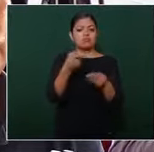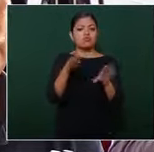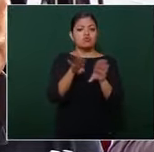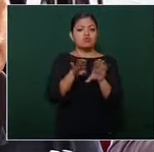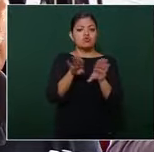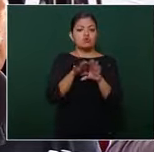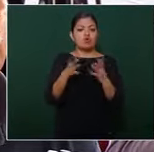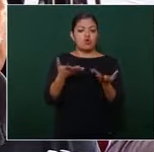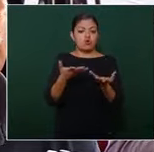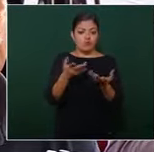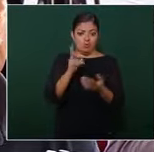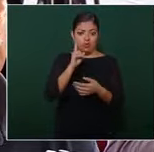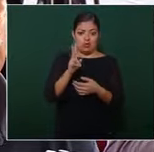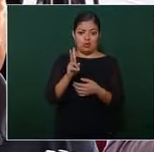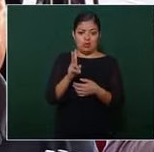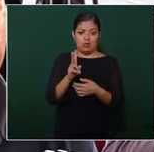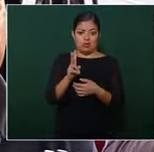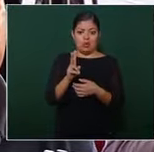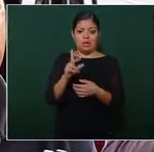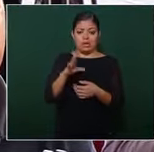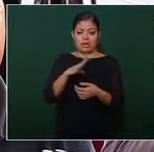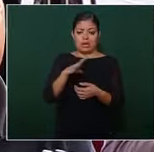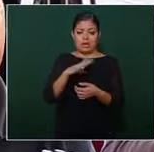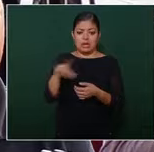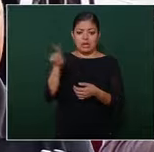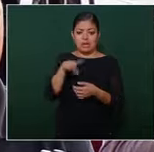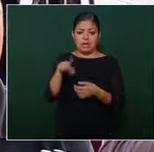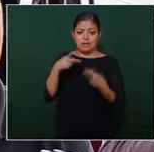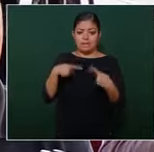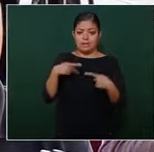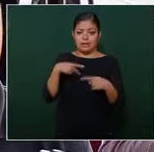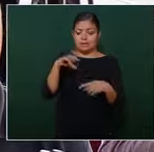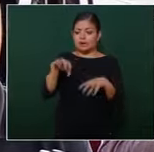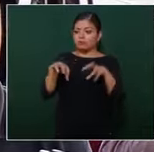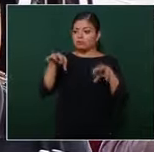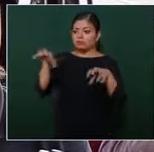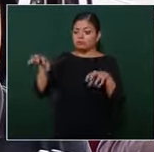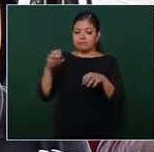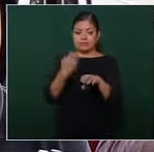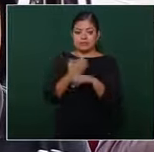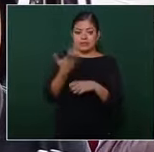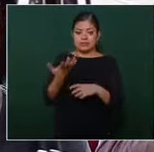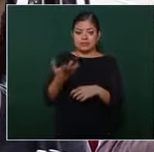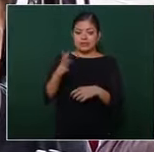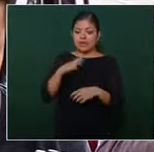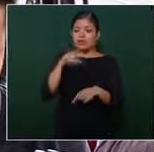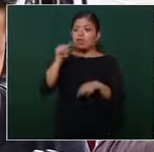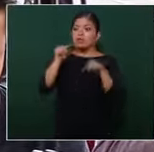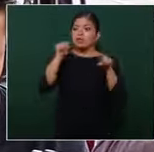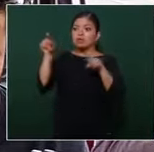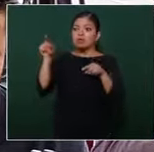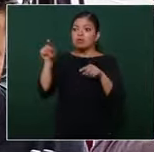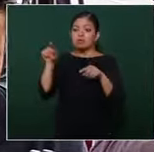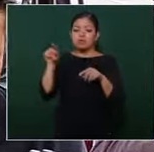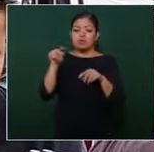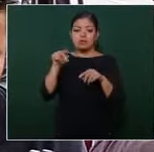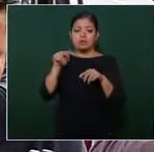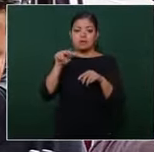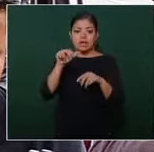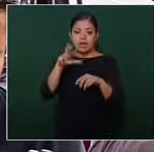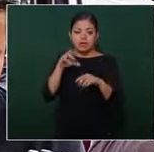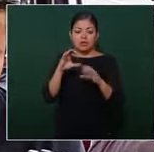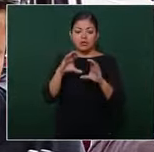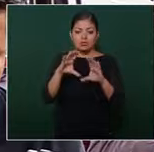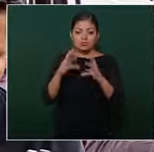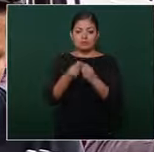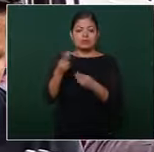incluso existe la potencia de retenes de crimen organizado en el estado habrá a pesar de que se le ha hecho la pregunta